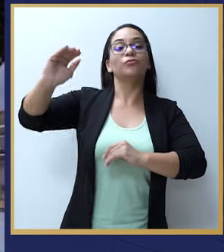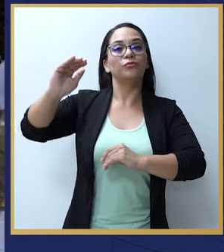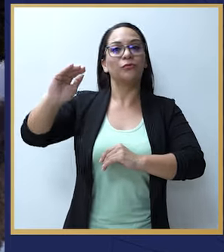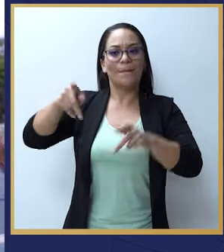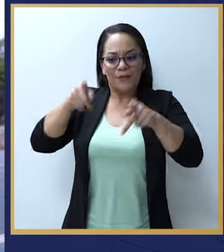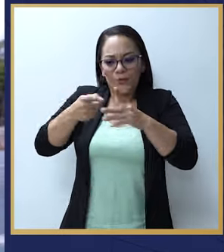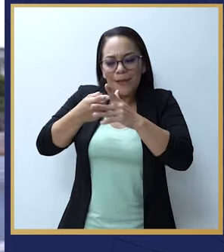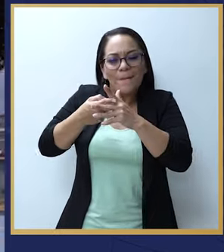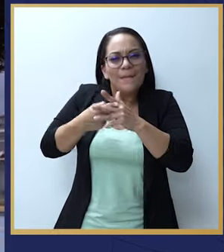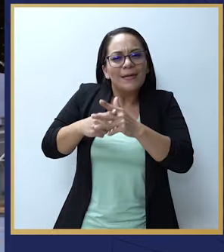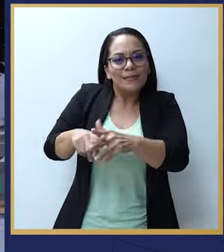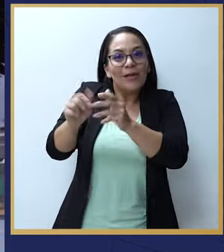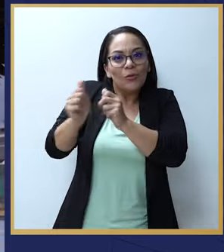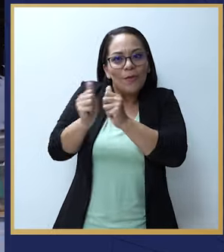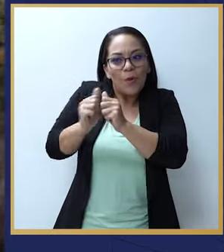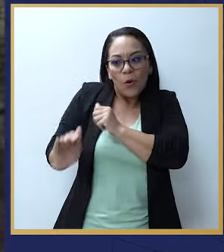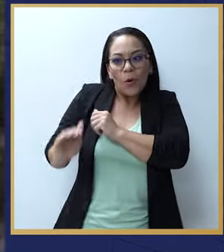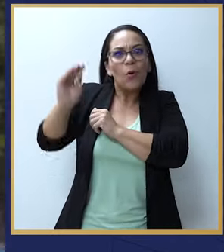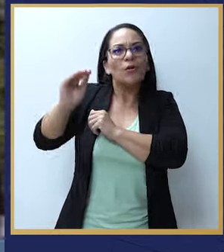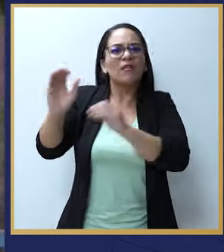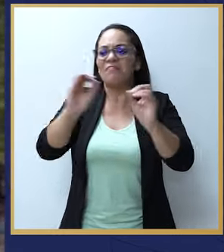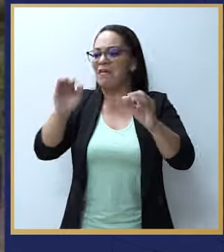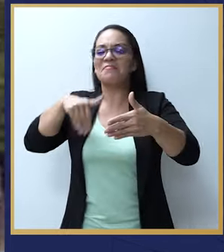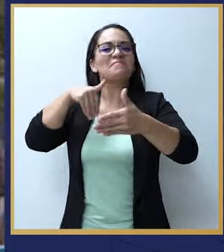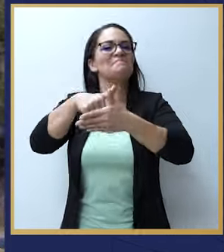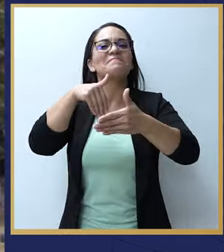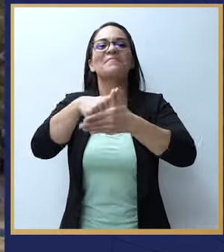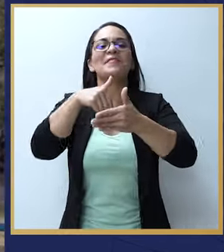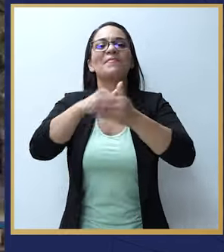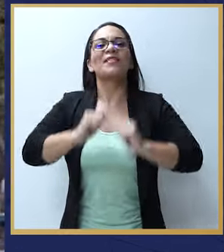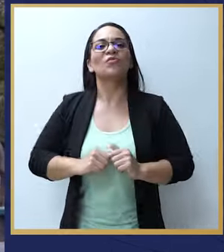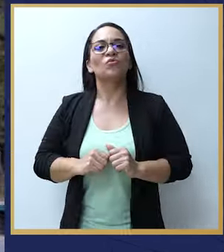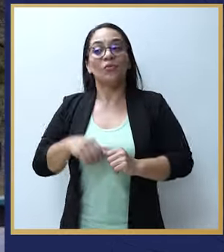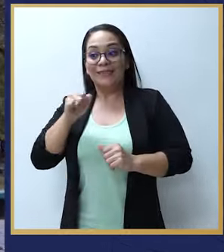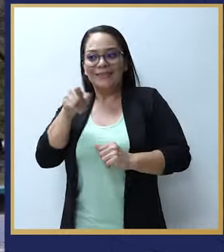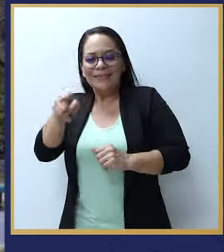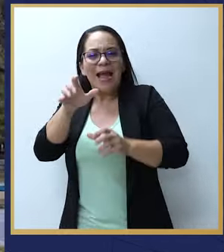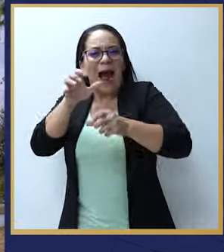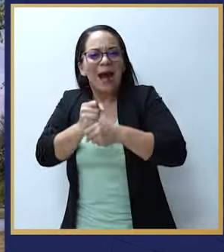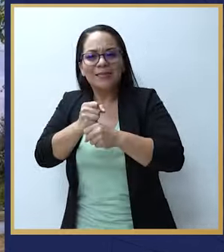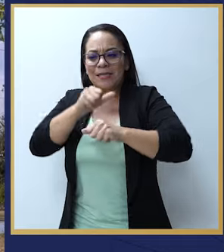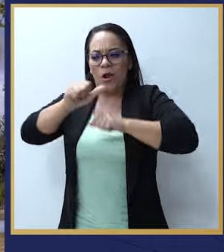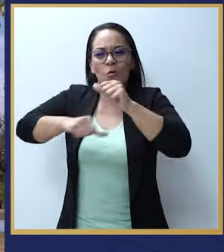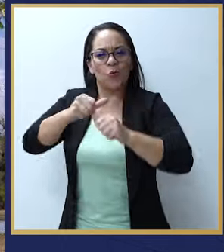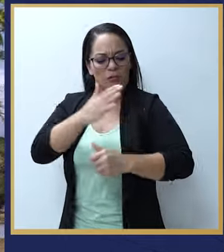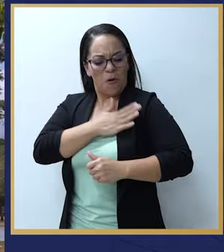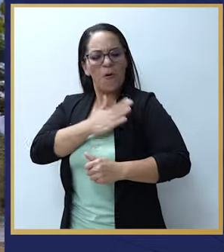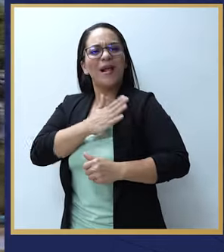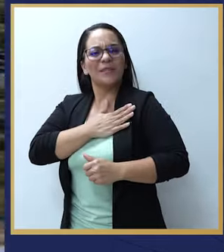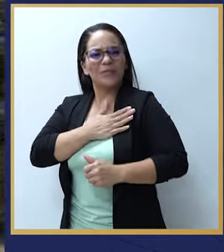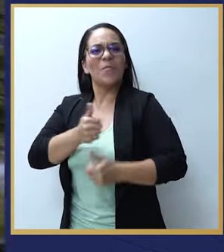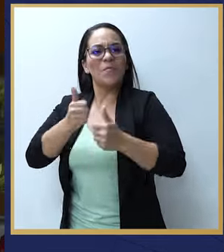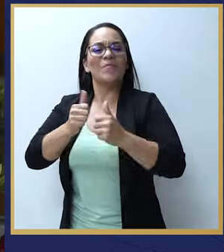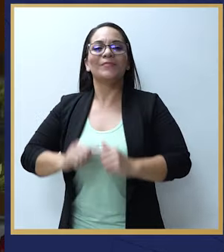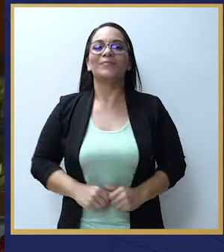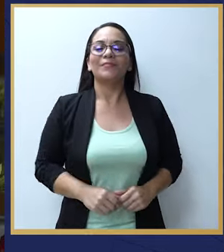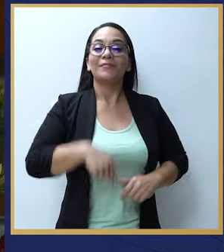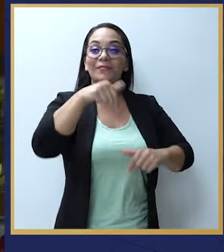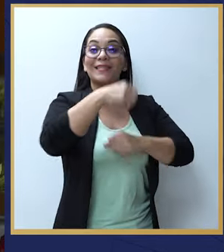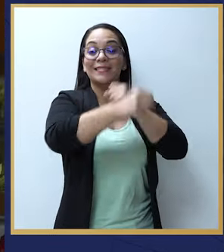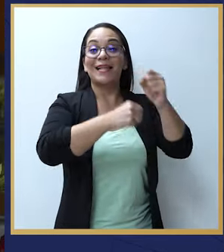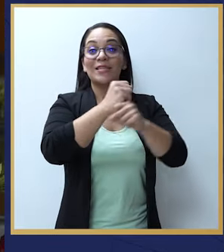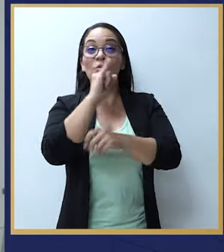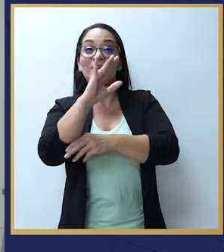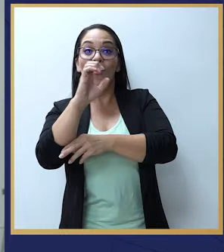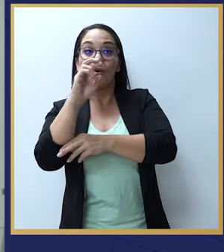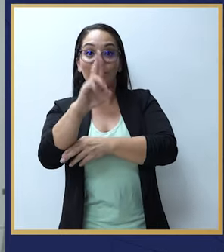que apenas están iniciando en sus años deportivos, es un impedimento si lo que se hace, lo que se lucha, se hace con el corazón. Este